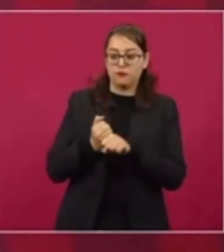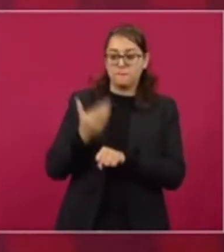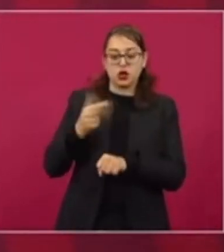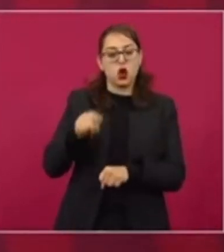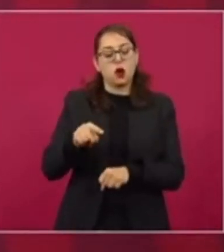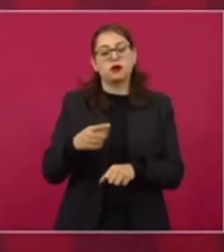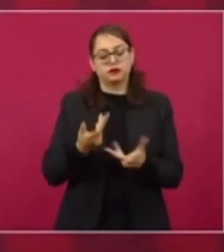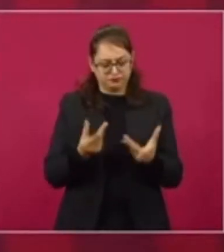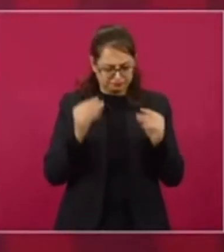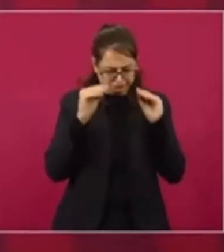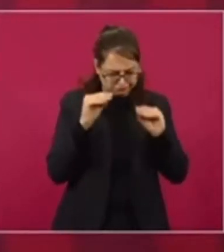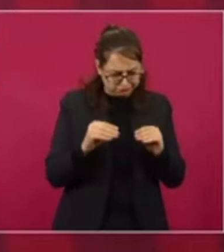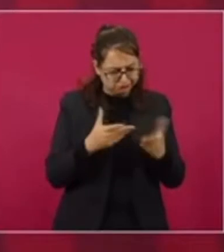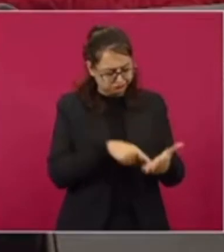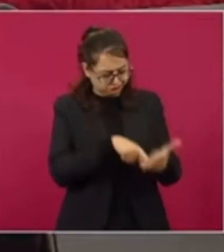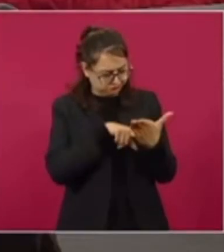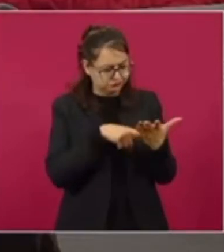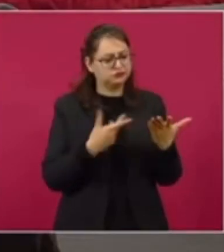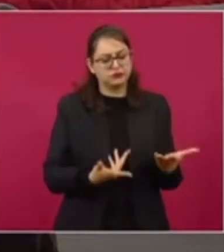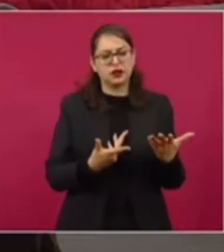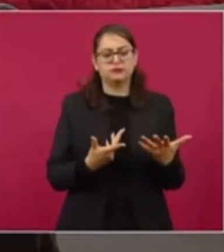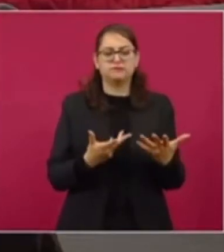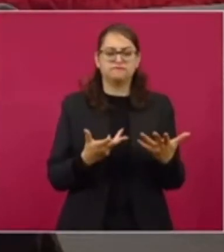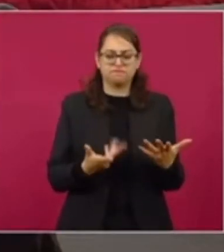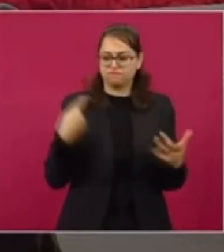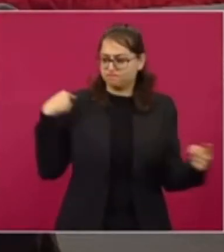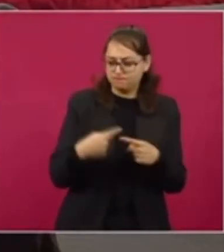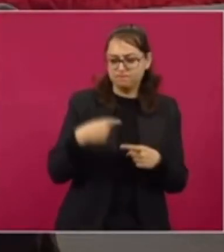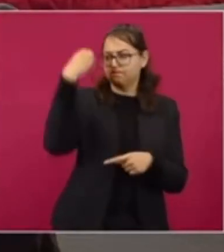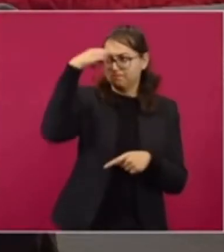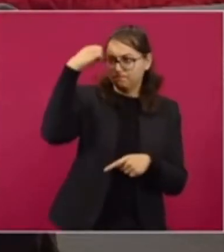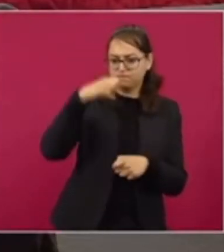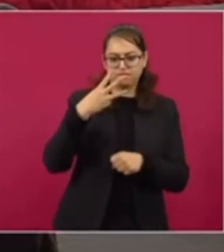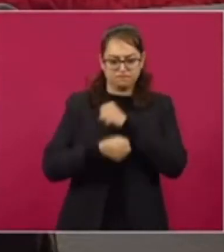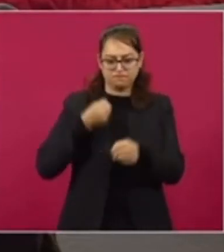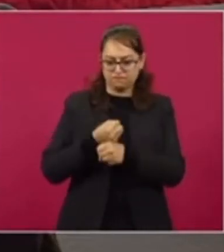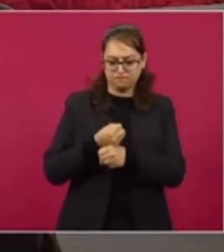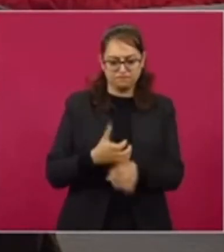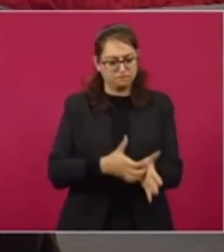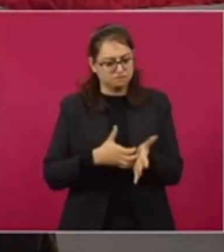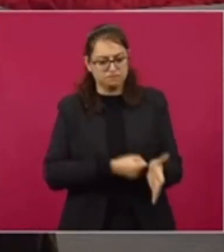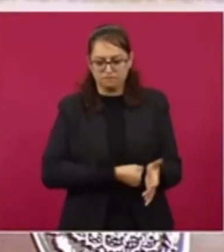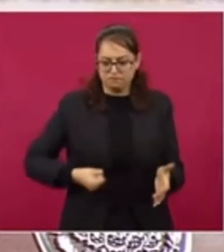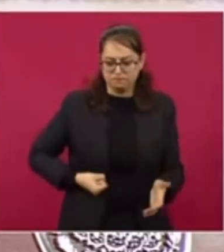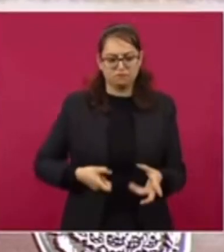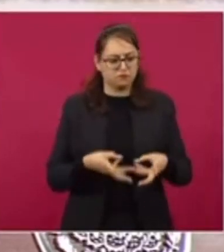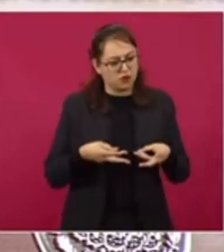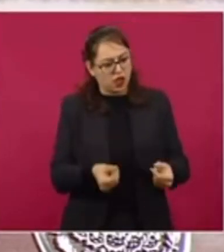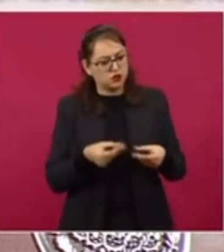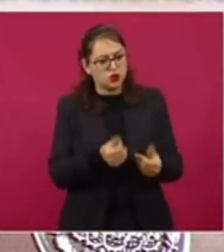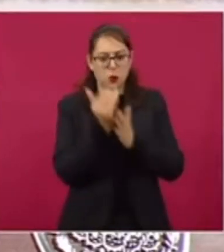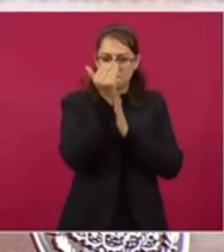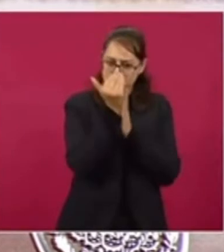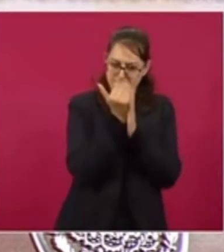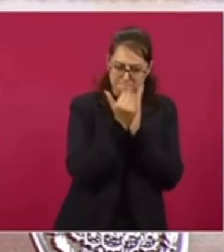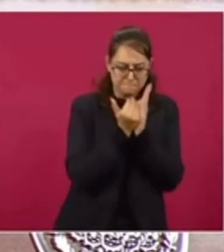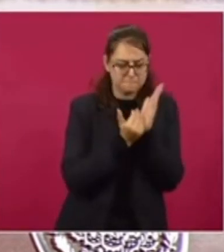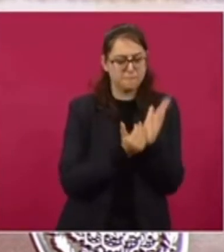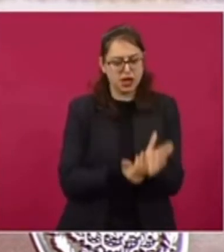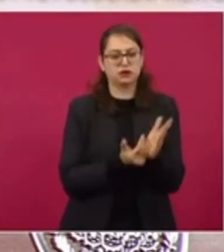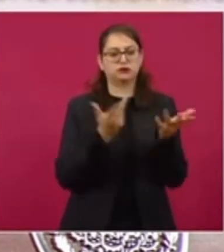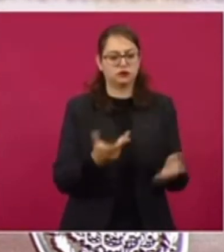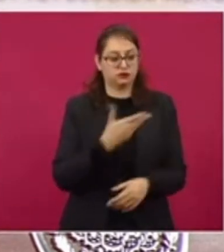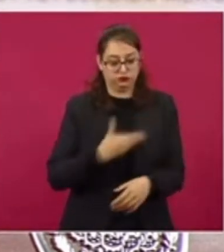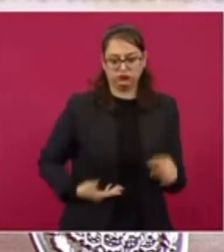para tratar de transferir un poco de la experiencia que se ha tenido con la política de gasto que se ha implementado en el Gobierno de la